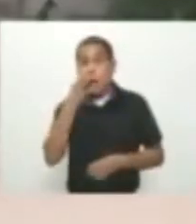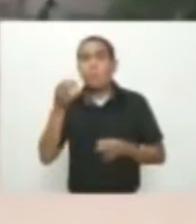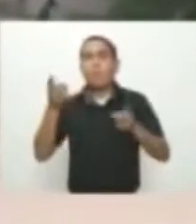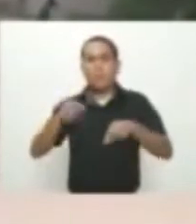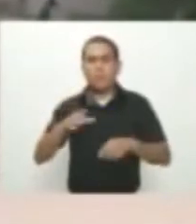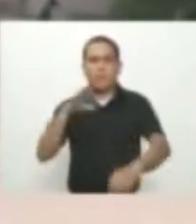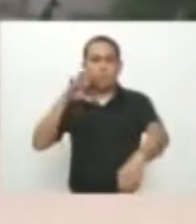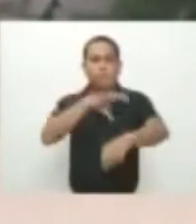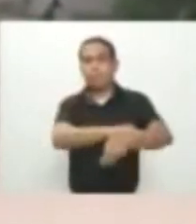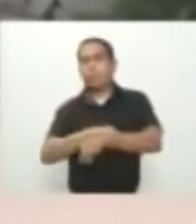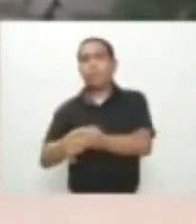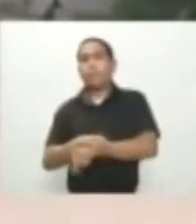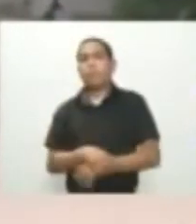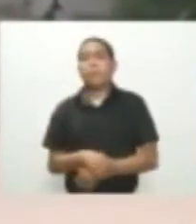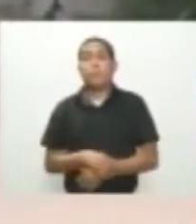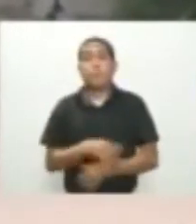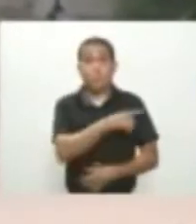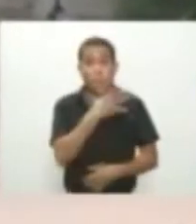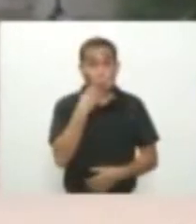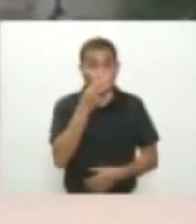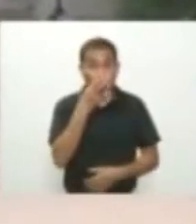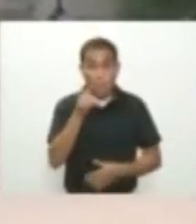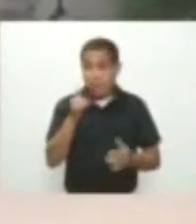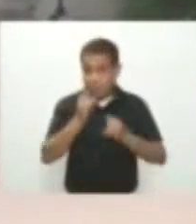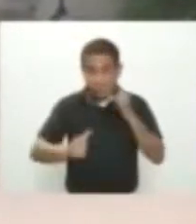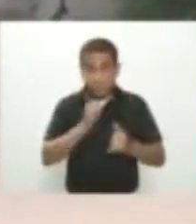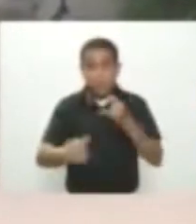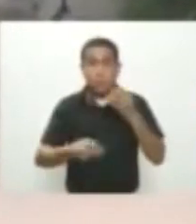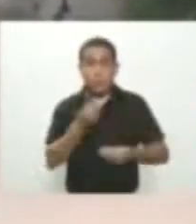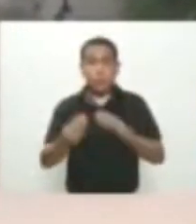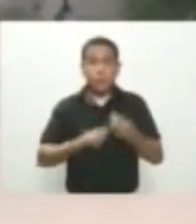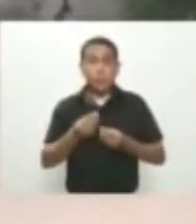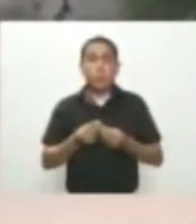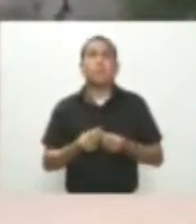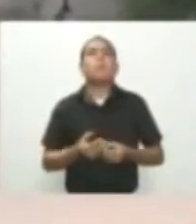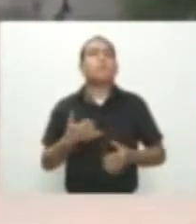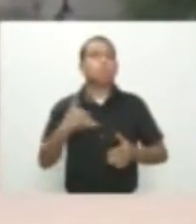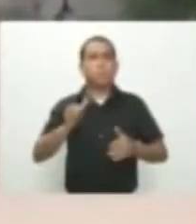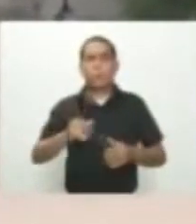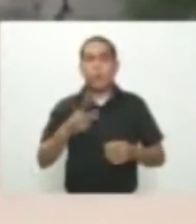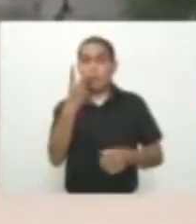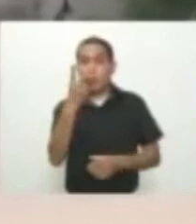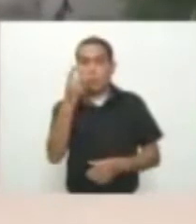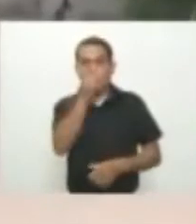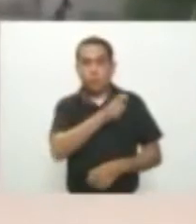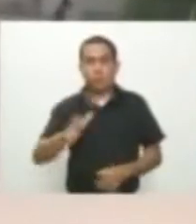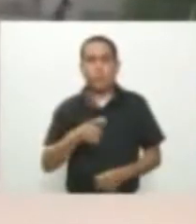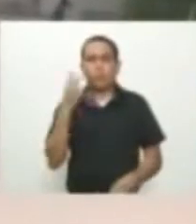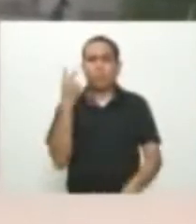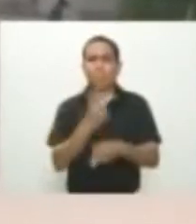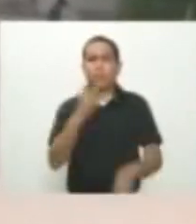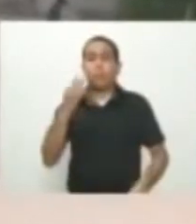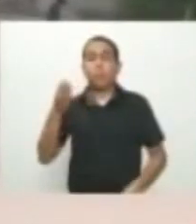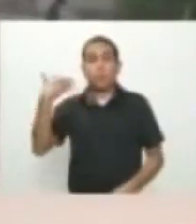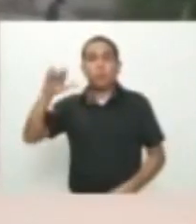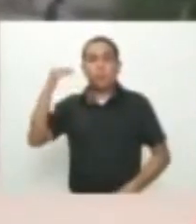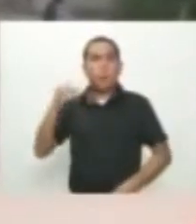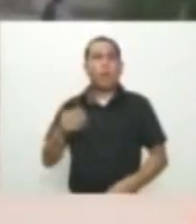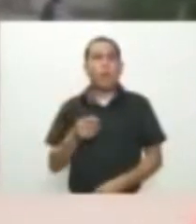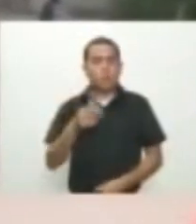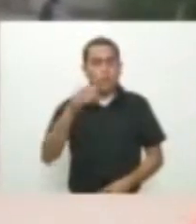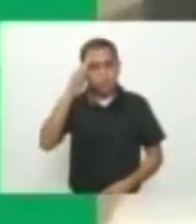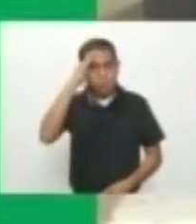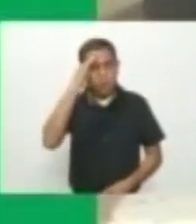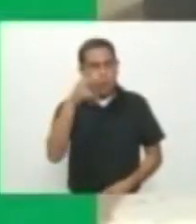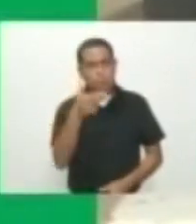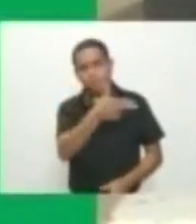Con este último individuo, entonces pues podemos dar un parte que capturamos a los dos bandidos que lastimosamente le quitaron la vida